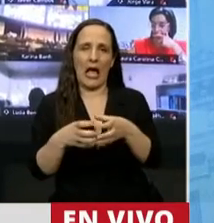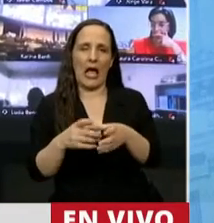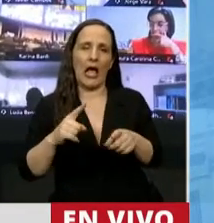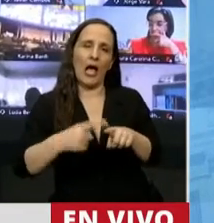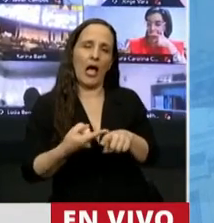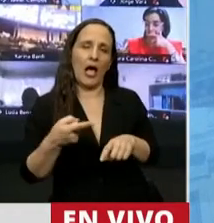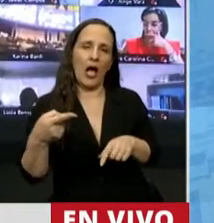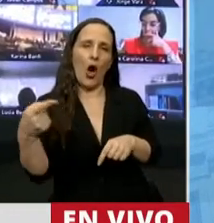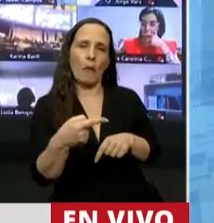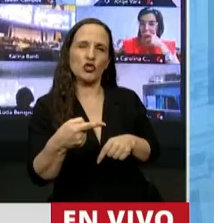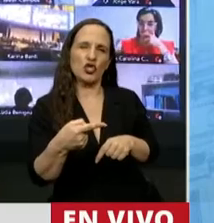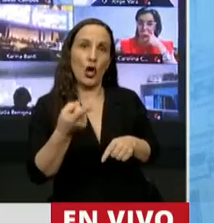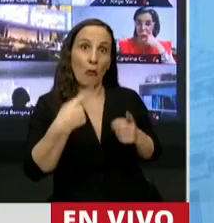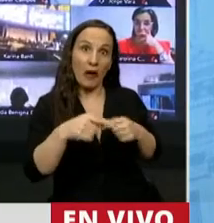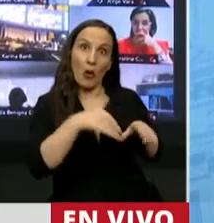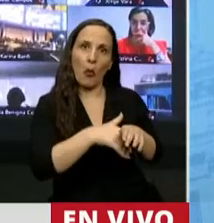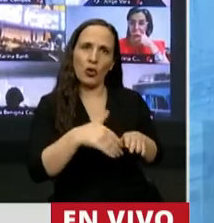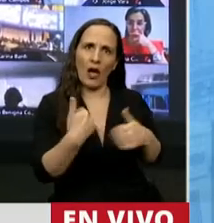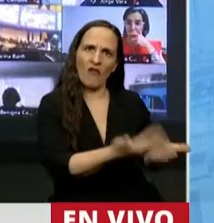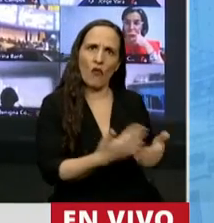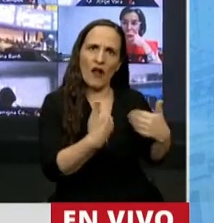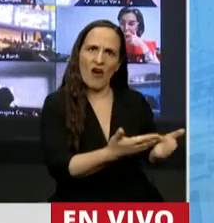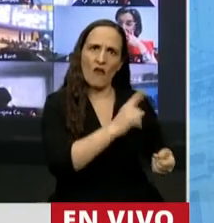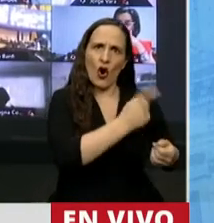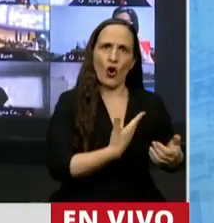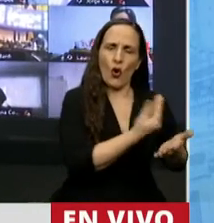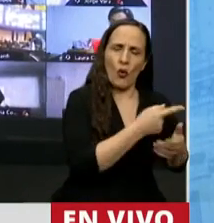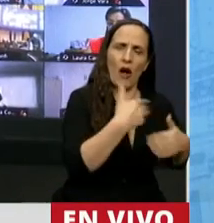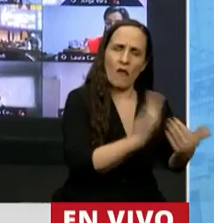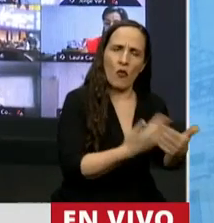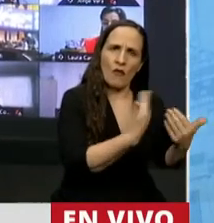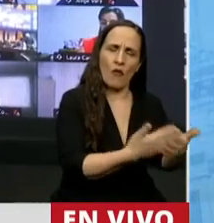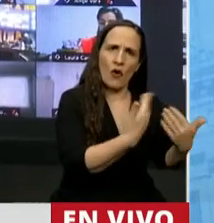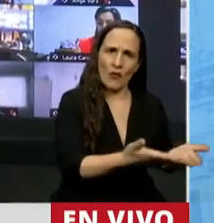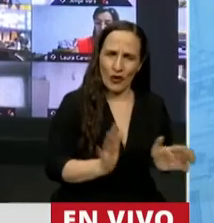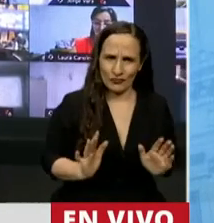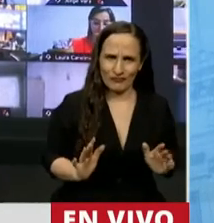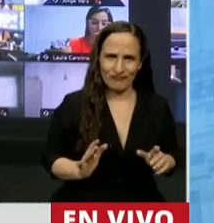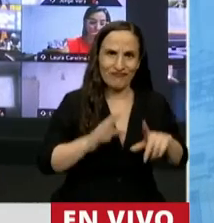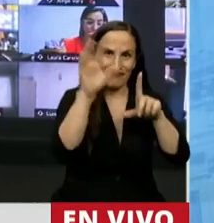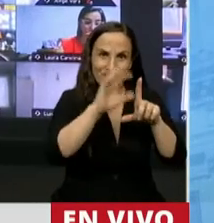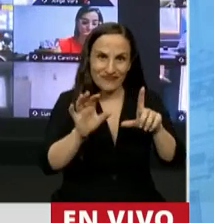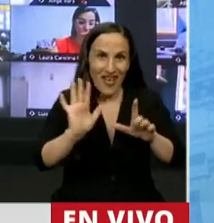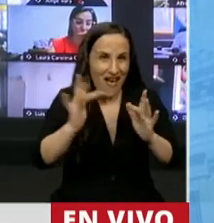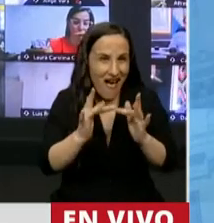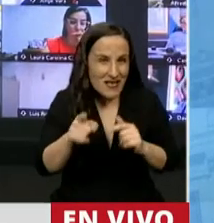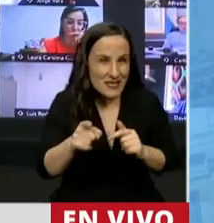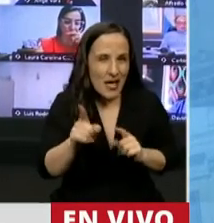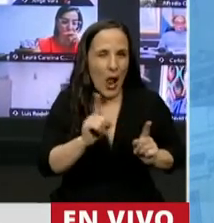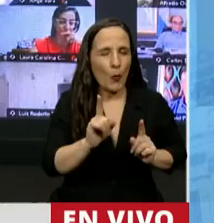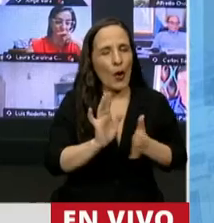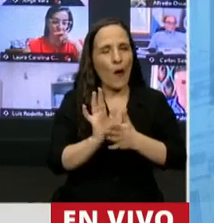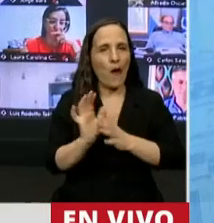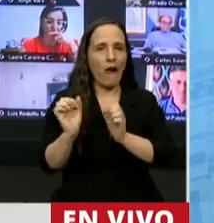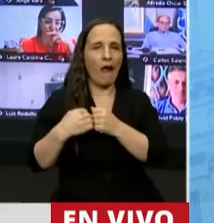acompañan todos y cada uno de los proyectos del oficialismo. Este sistema ha hecho posible que muchos se escondieran